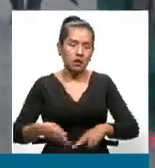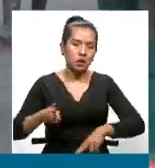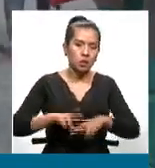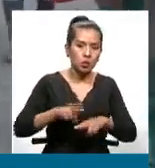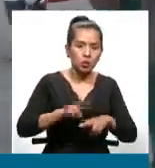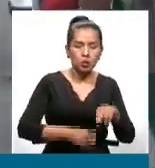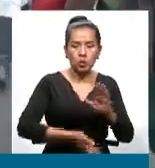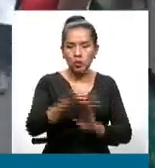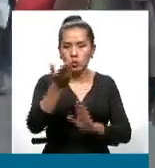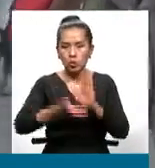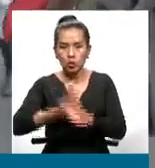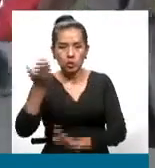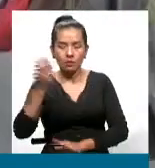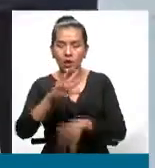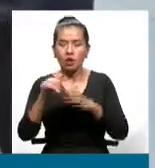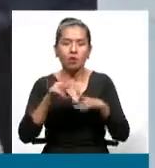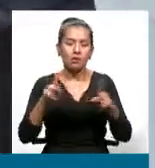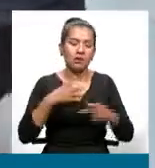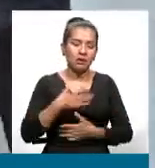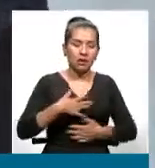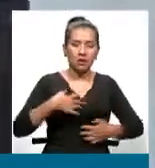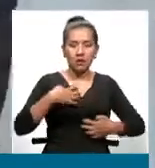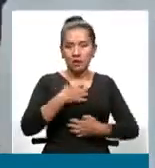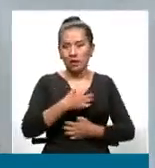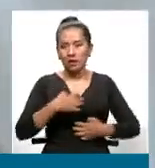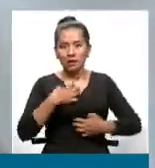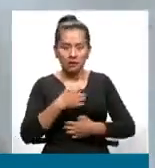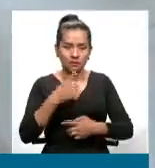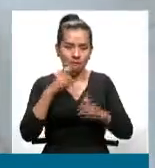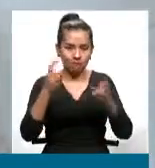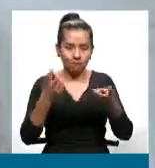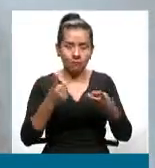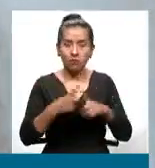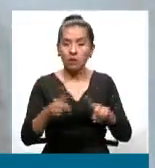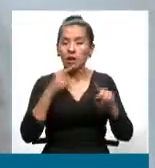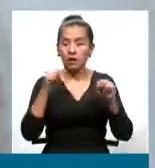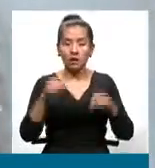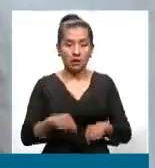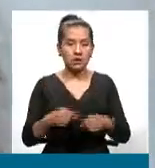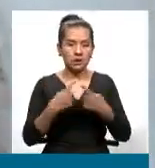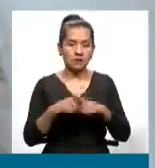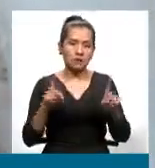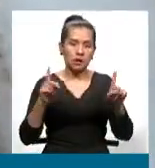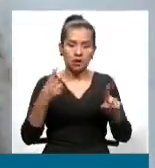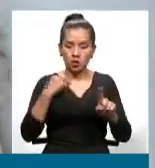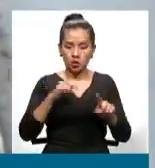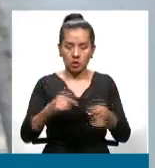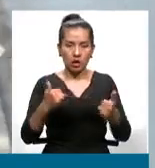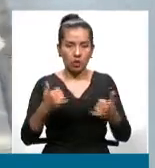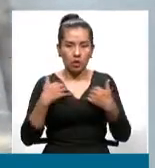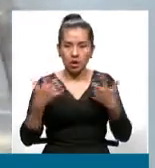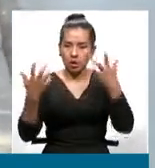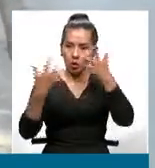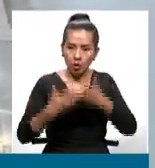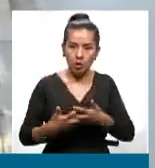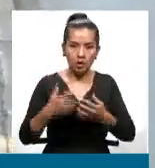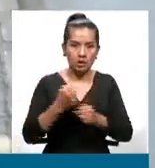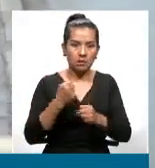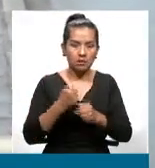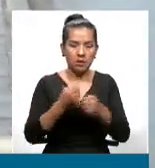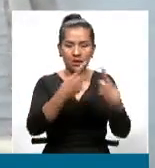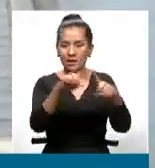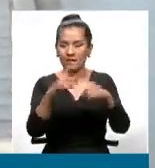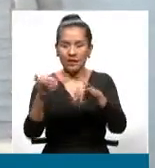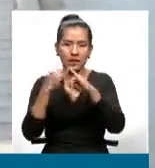malestar en la población, entonces, esa es una forma en realidad de que este documento, esta coordinación de políticas se